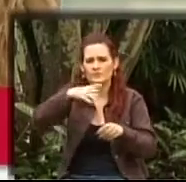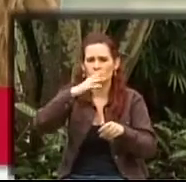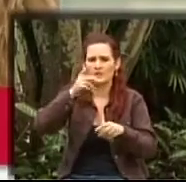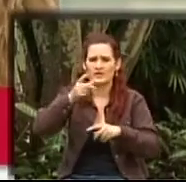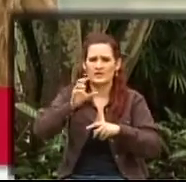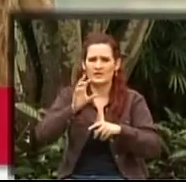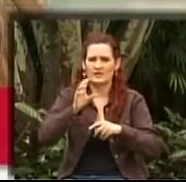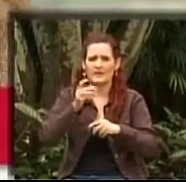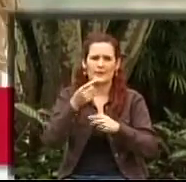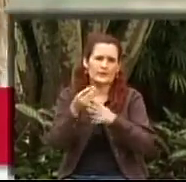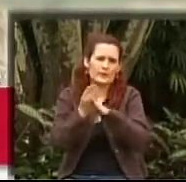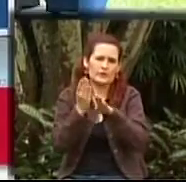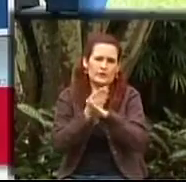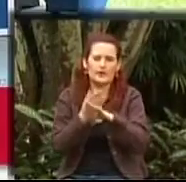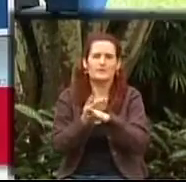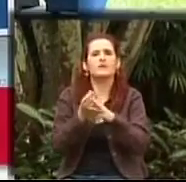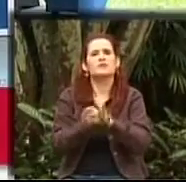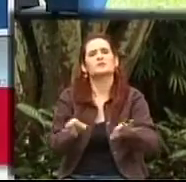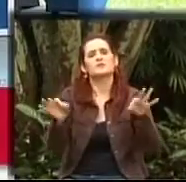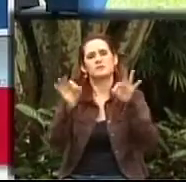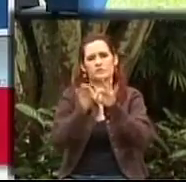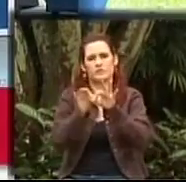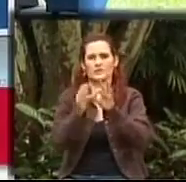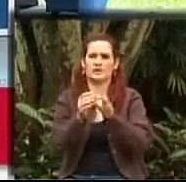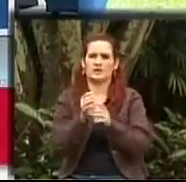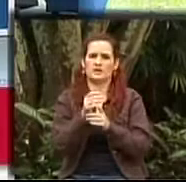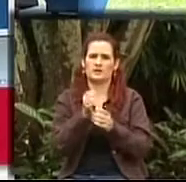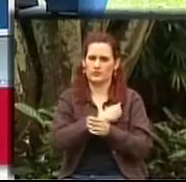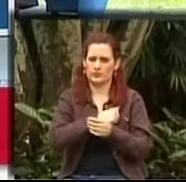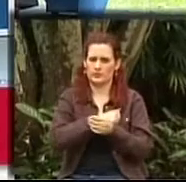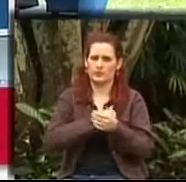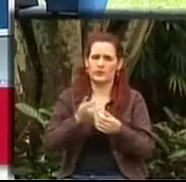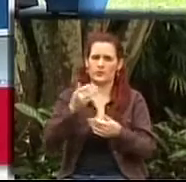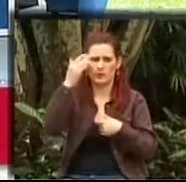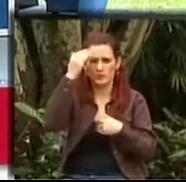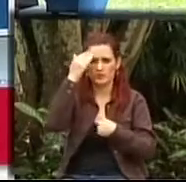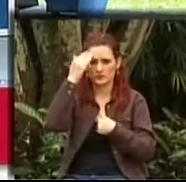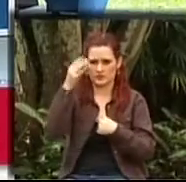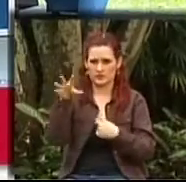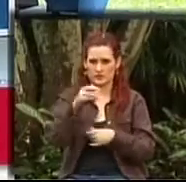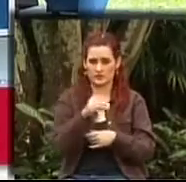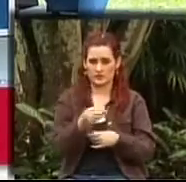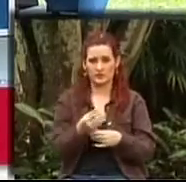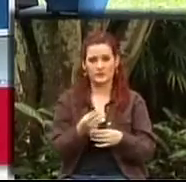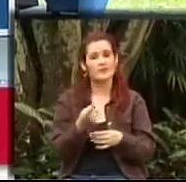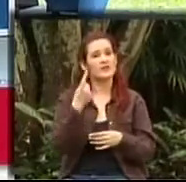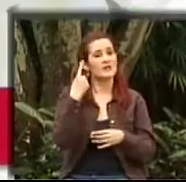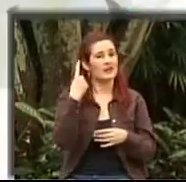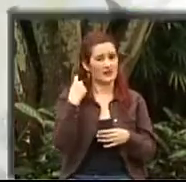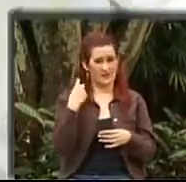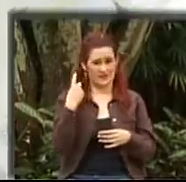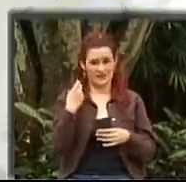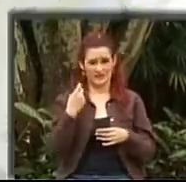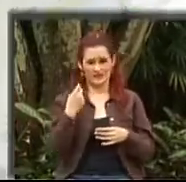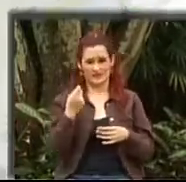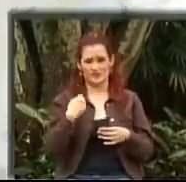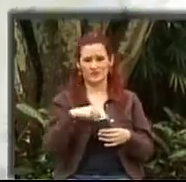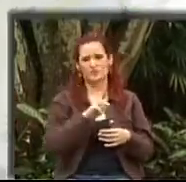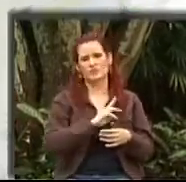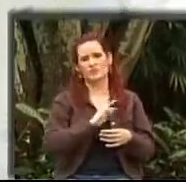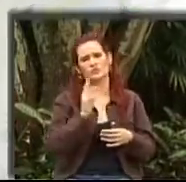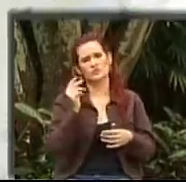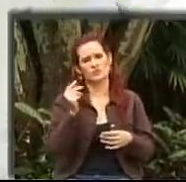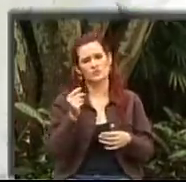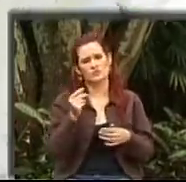de discapacidad. Doctora Beatriz, ¿usted quiere comentar sobre eso? De hecho, sí. De hecho, ayer también lo mencionábamos y eso hace parte de los derechos